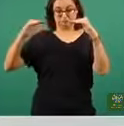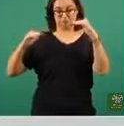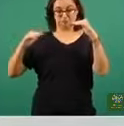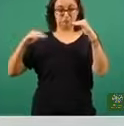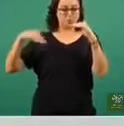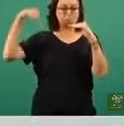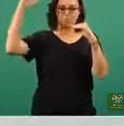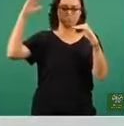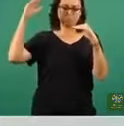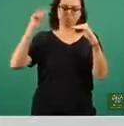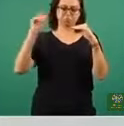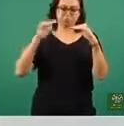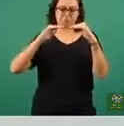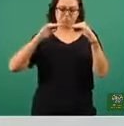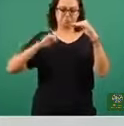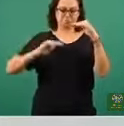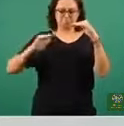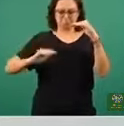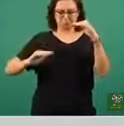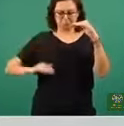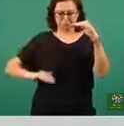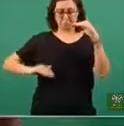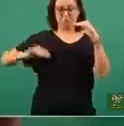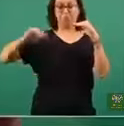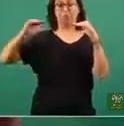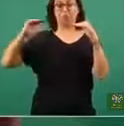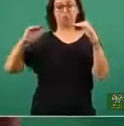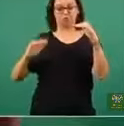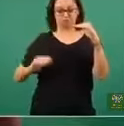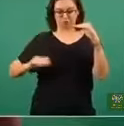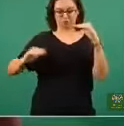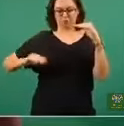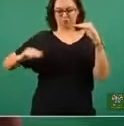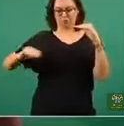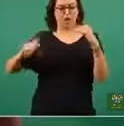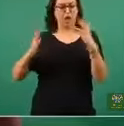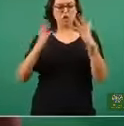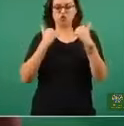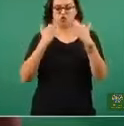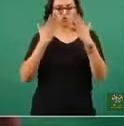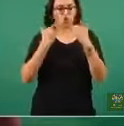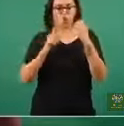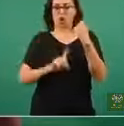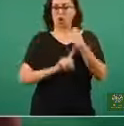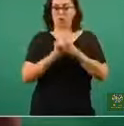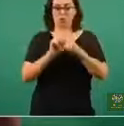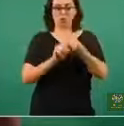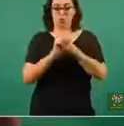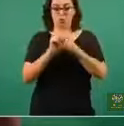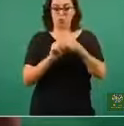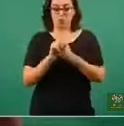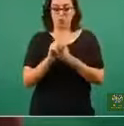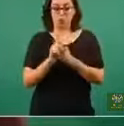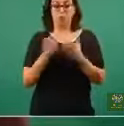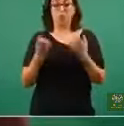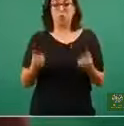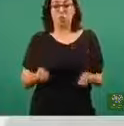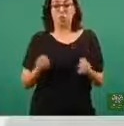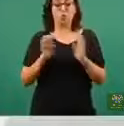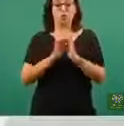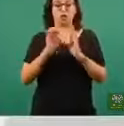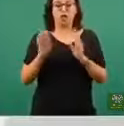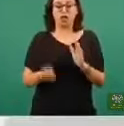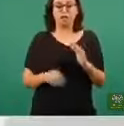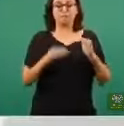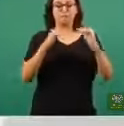realmente no hay problema. Y si además esa ocupación o ese comportamiento en meseta o ondulante lo tiene en un nivel bajo, no es lo mismo un